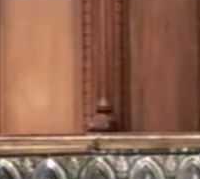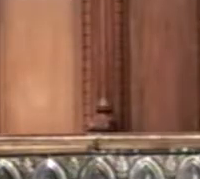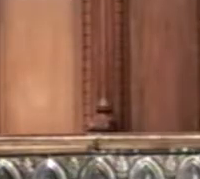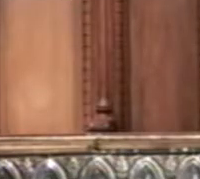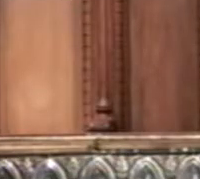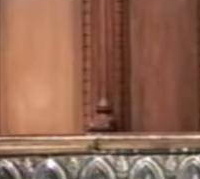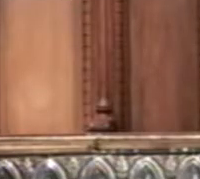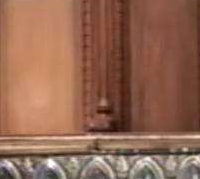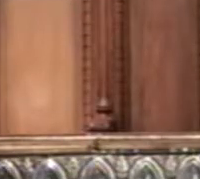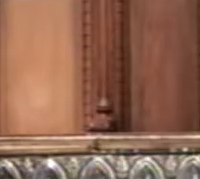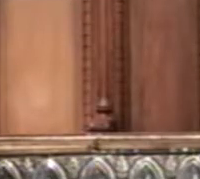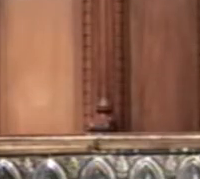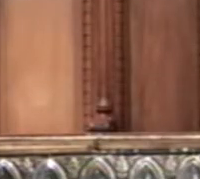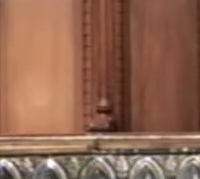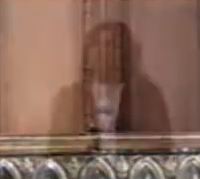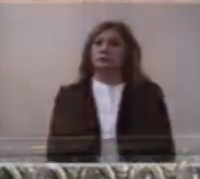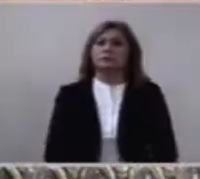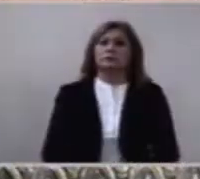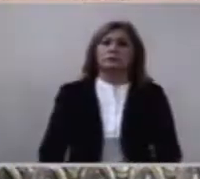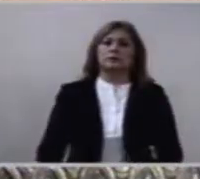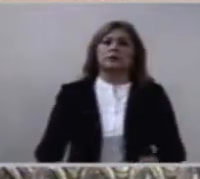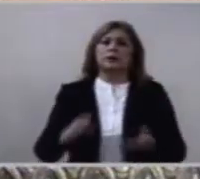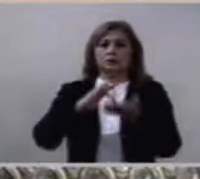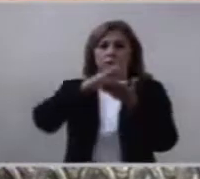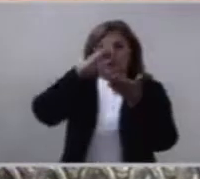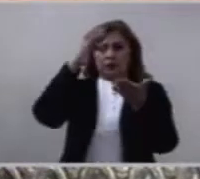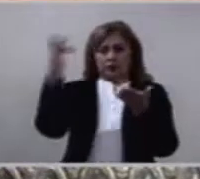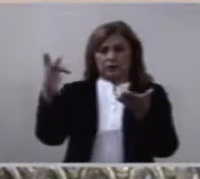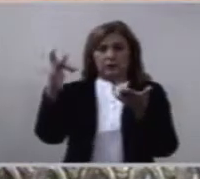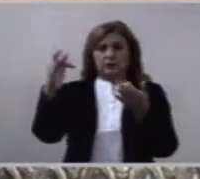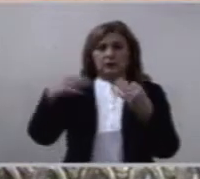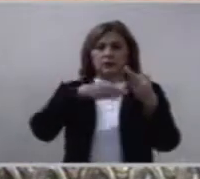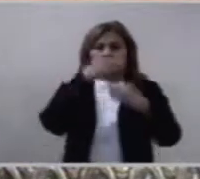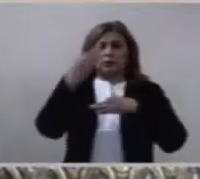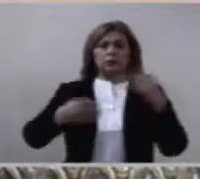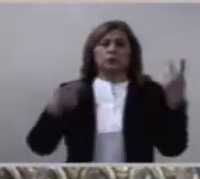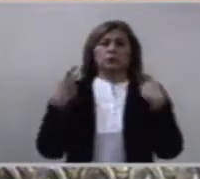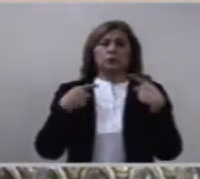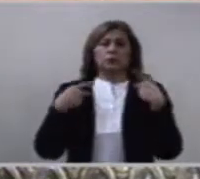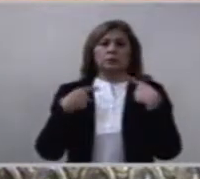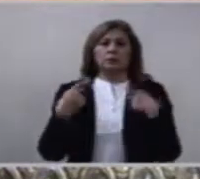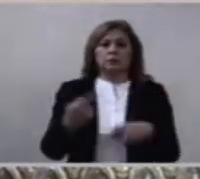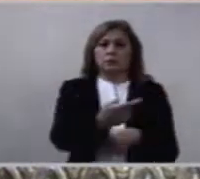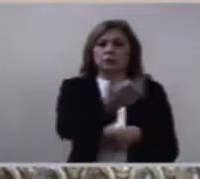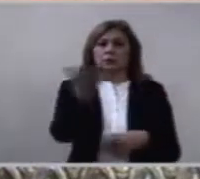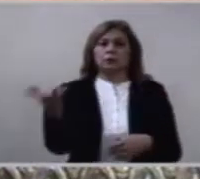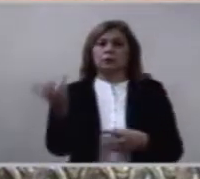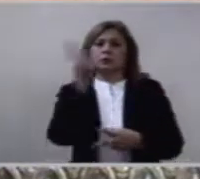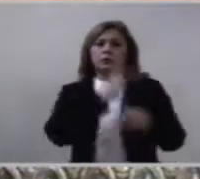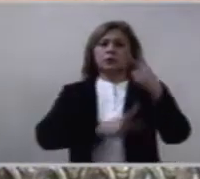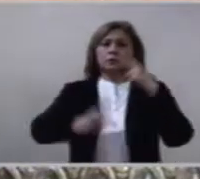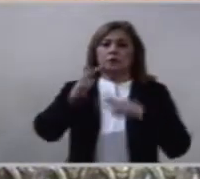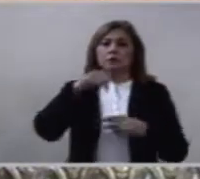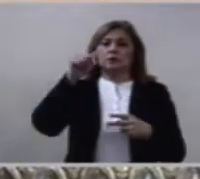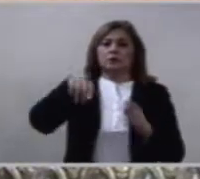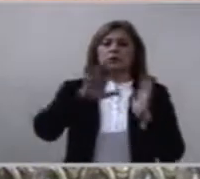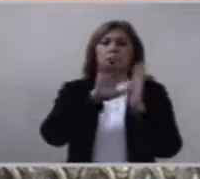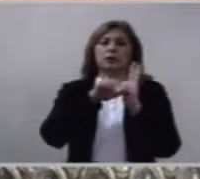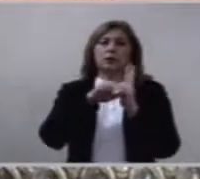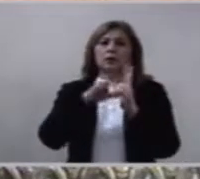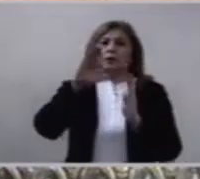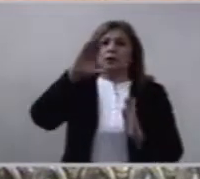Quiero agradecer la presencia de todos ustedes en esta Catedral.